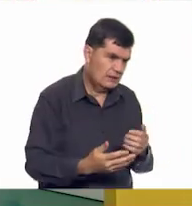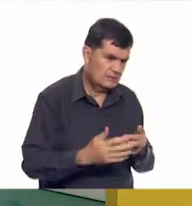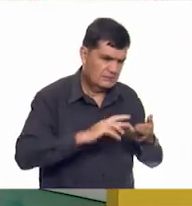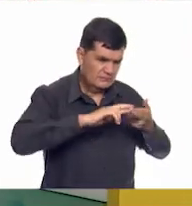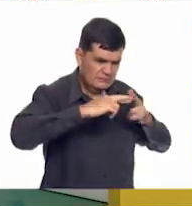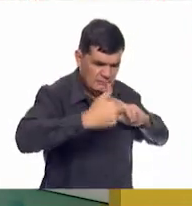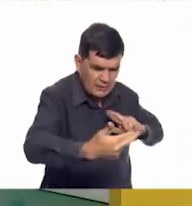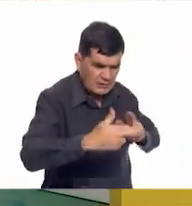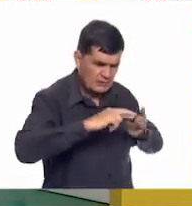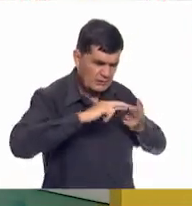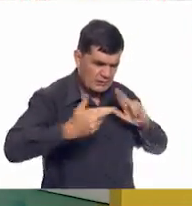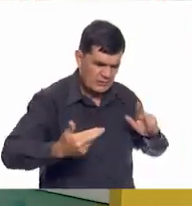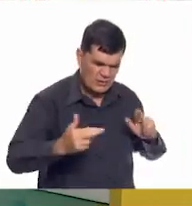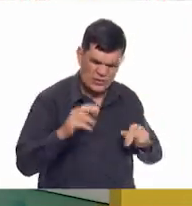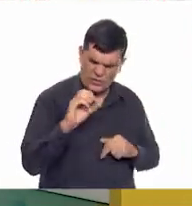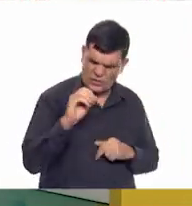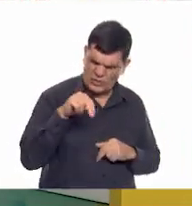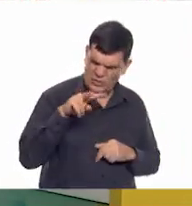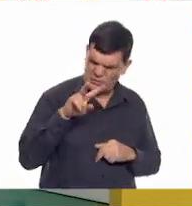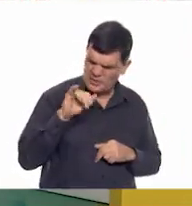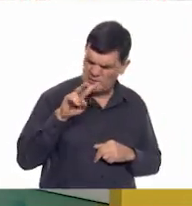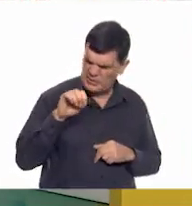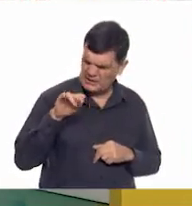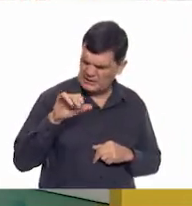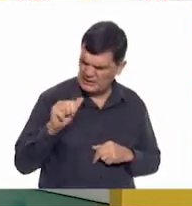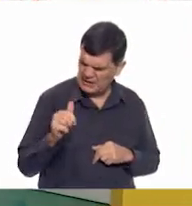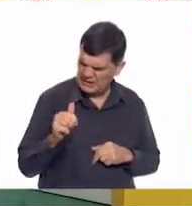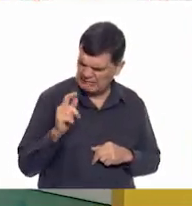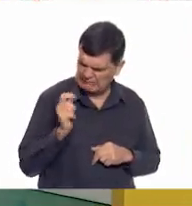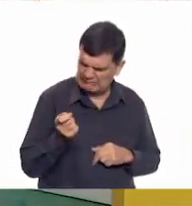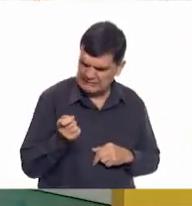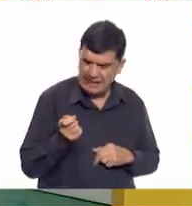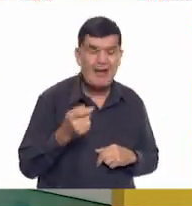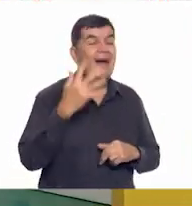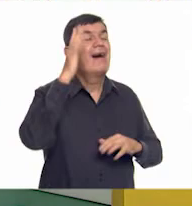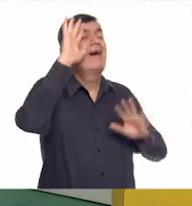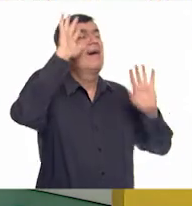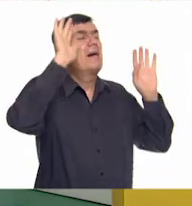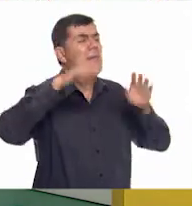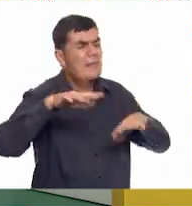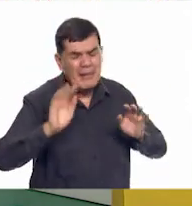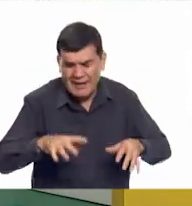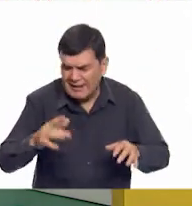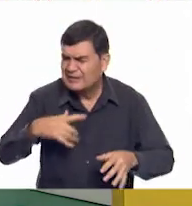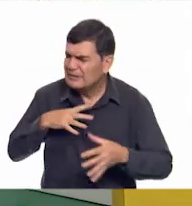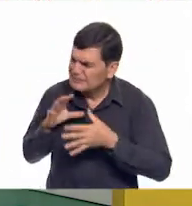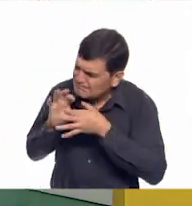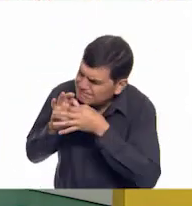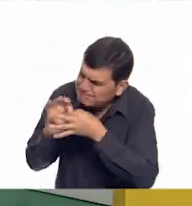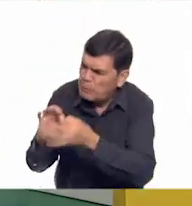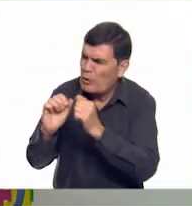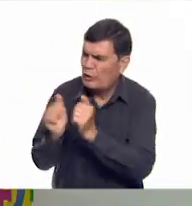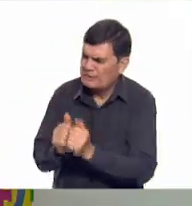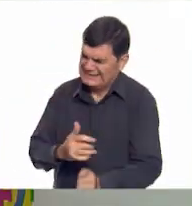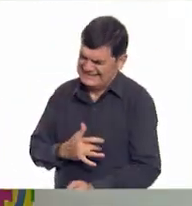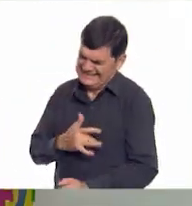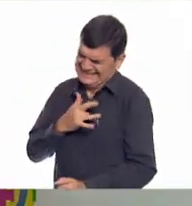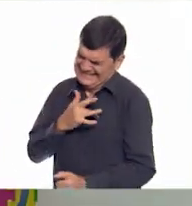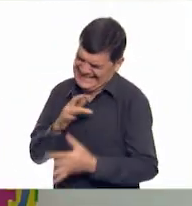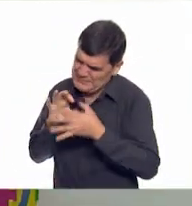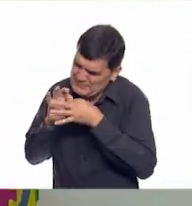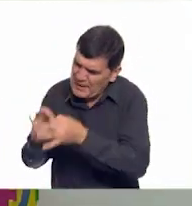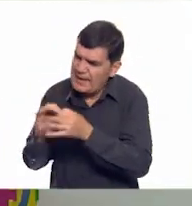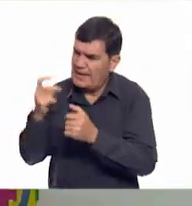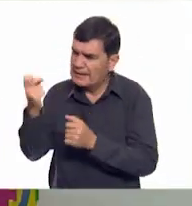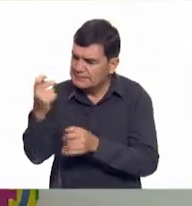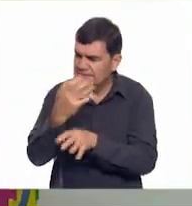¿Lazos de convivencia? Ah, estás hablando de los vínculos que nos ayudan a formar los sentimientos. Sí, la maestra